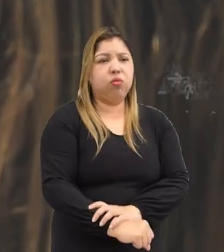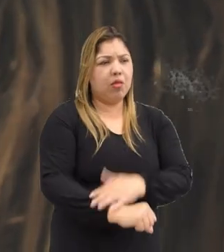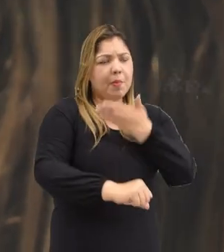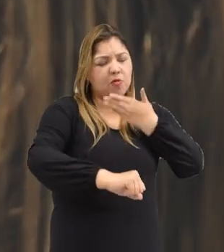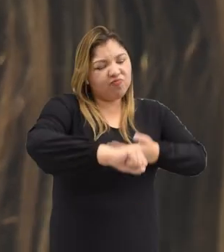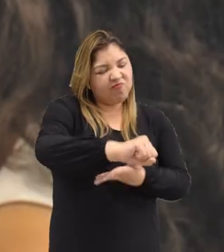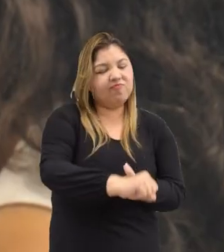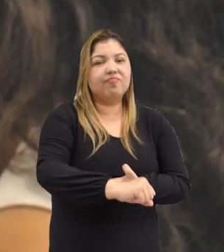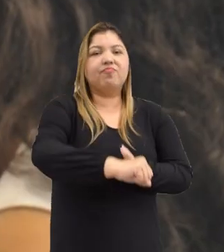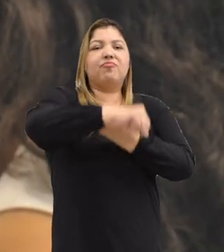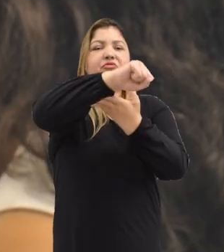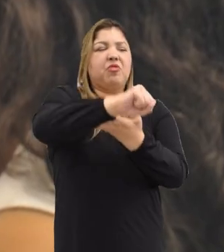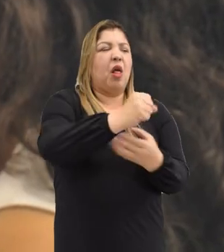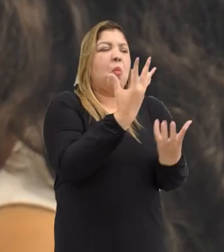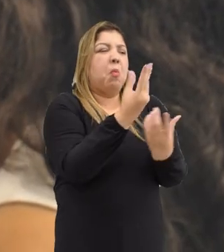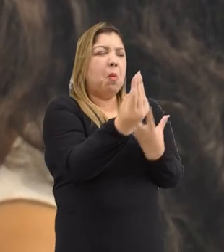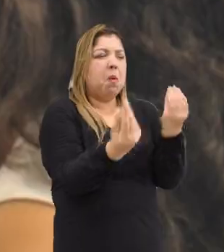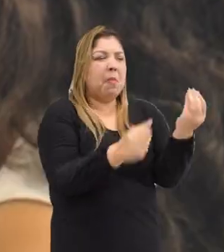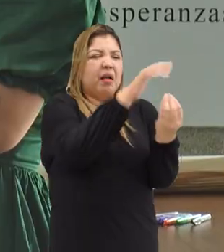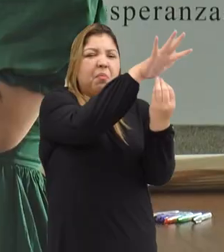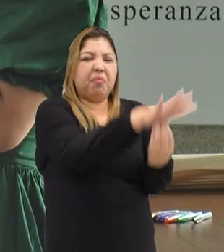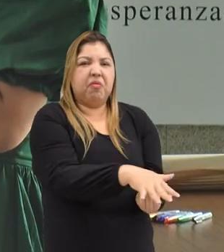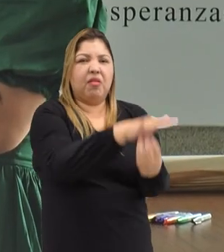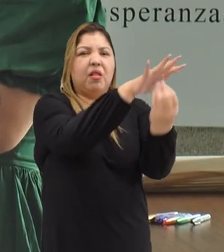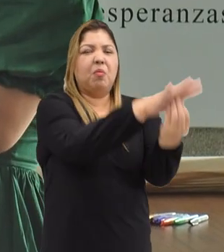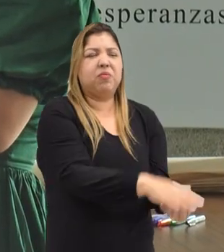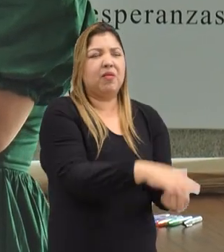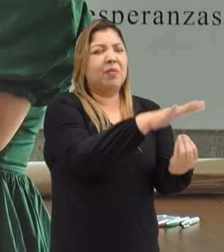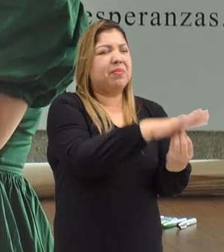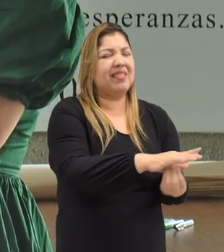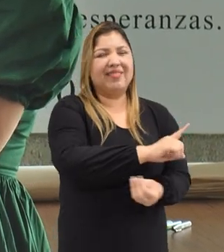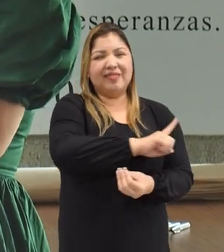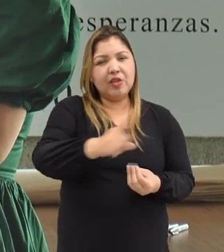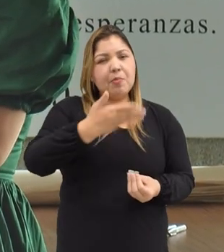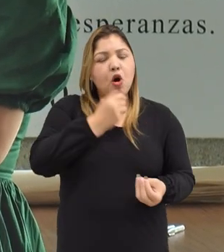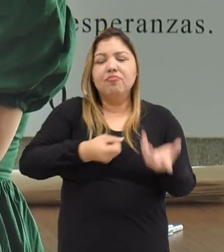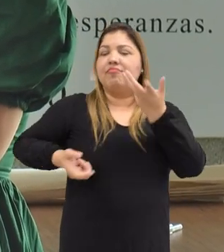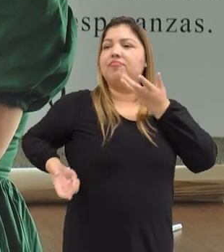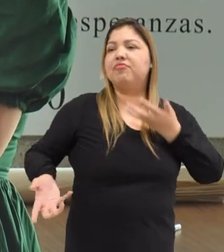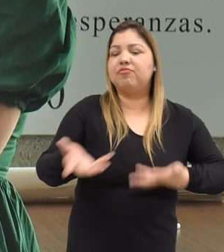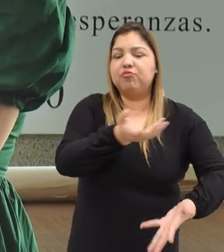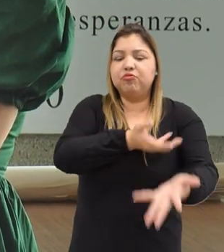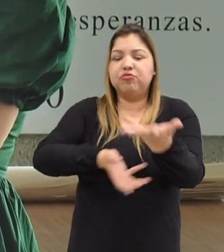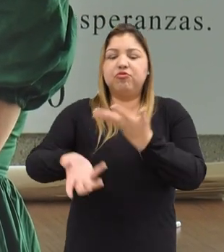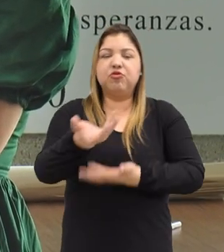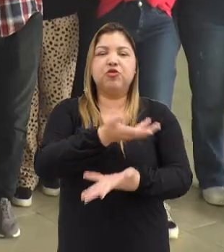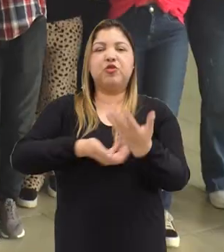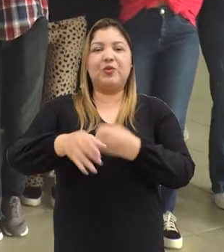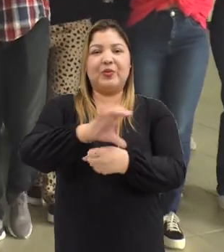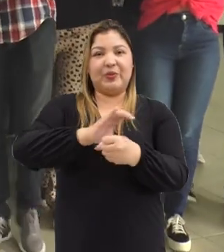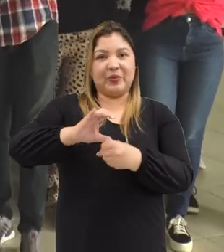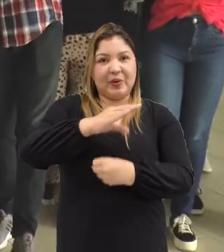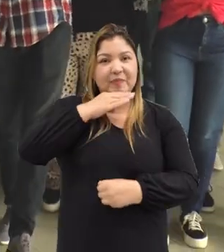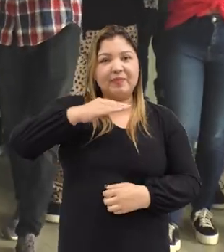y las diversas discriminaciones que dificultan la convivencia en la ciudad de Medellín.